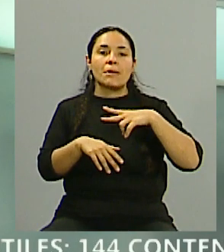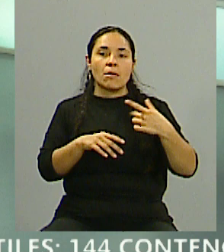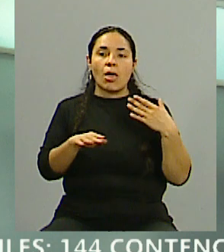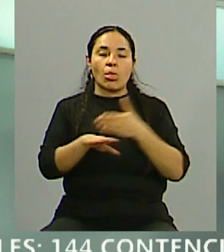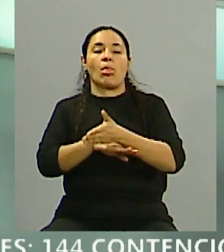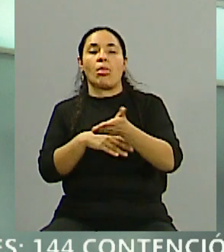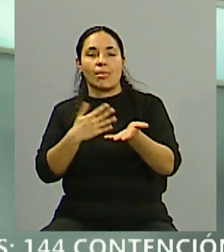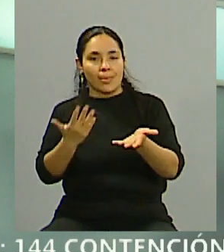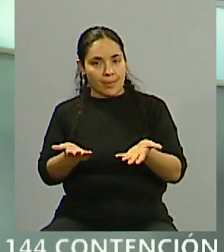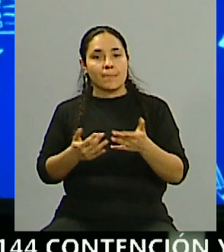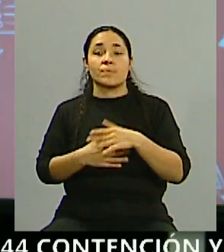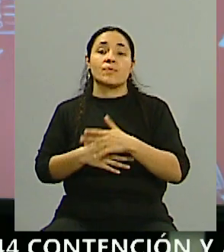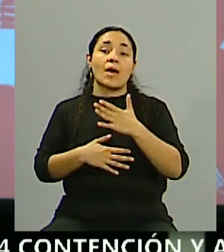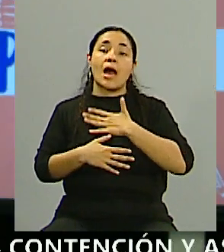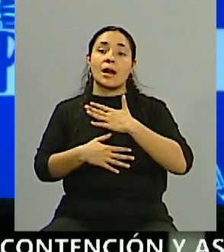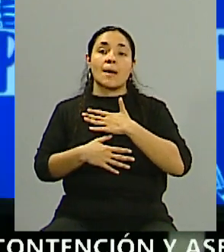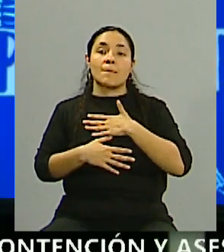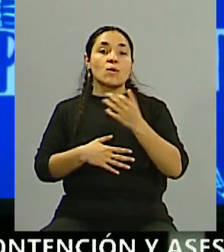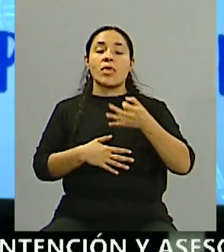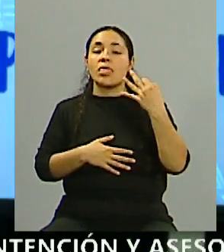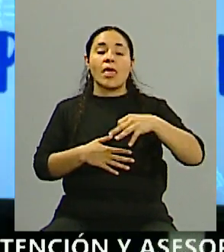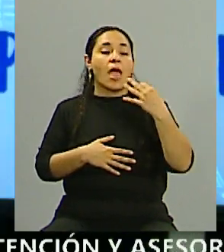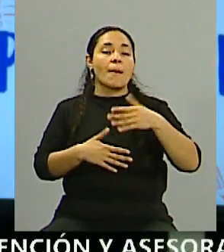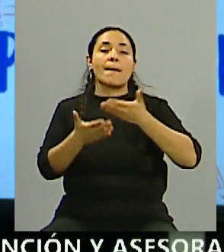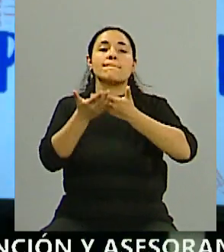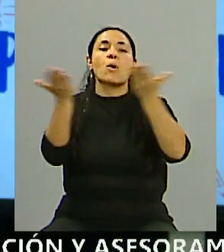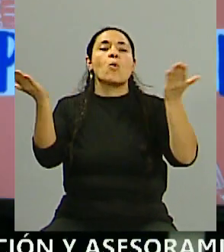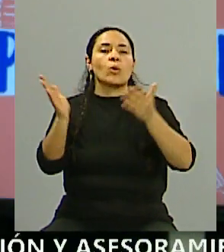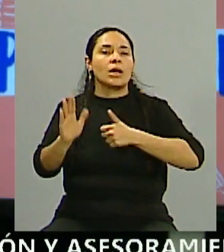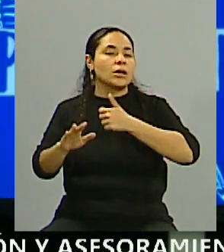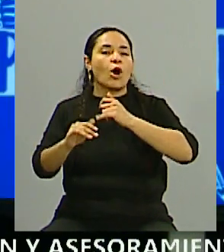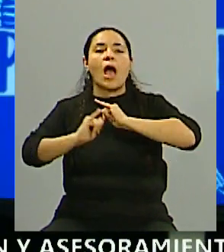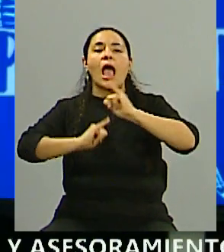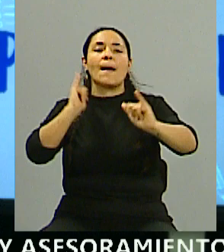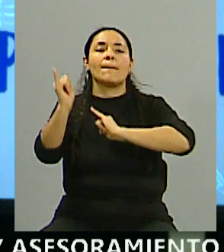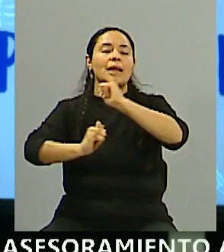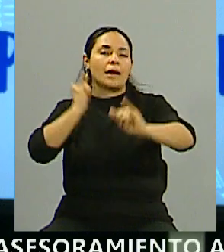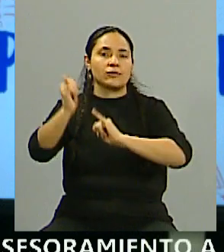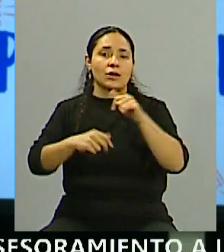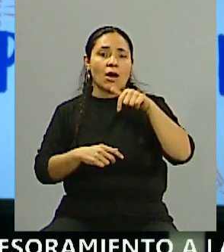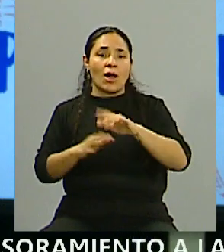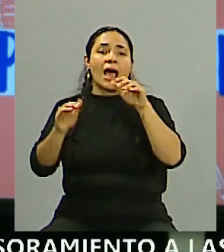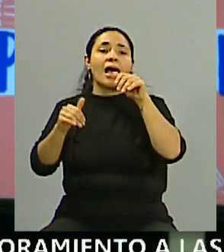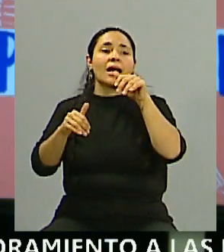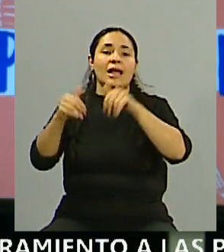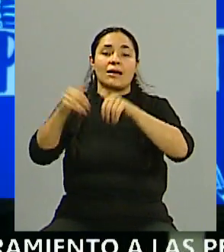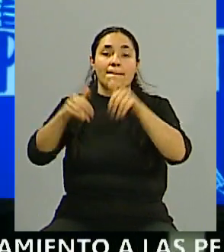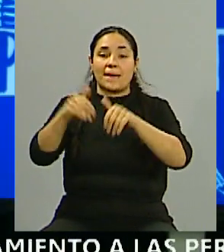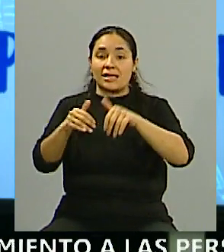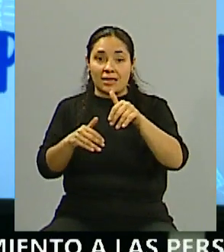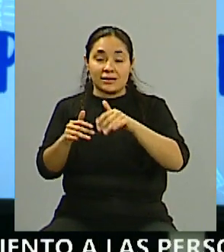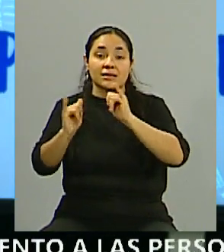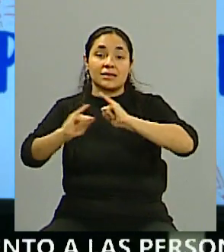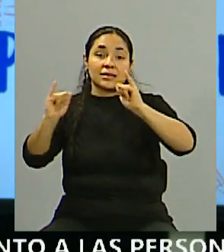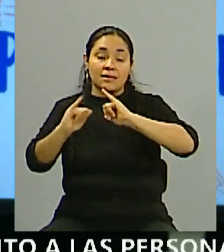principio, para mí, poniéndolo en la agenda pública. No he visto... Estamos en campaña electoral, la Argentina está definiendo su destino, no he visto